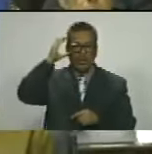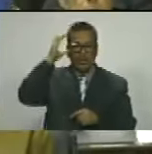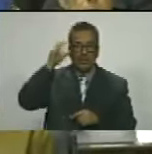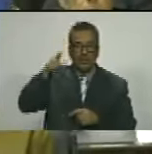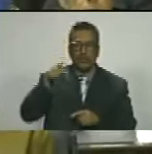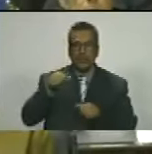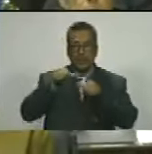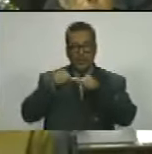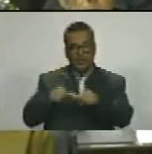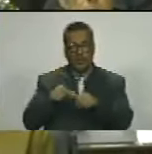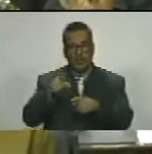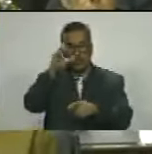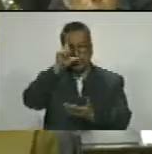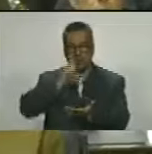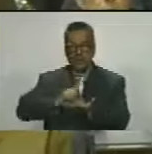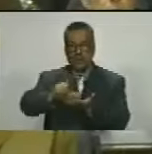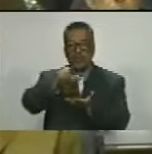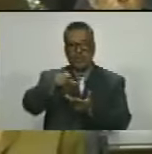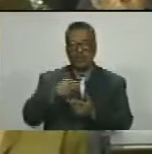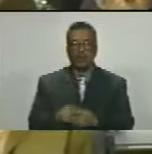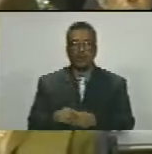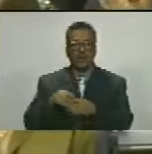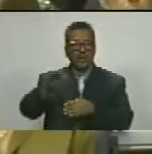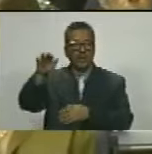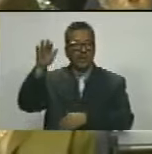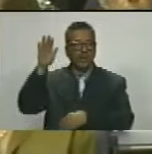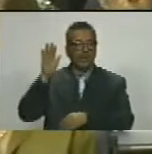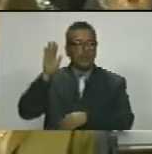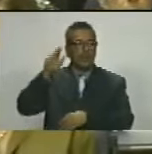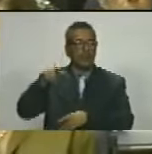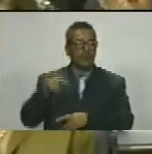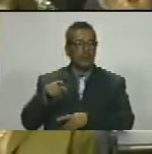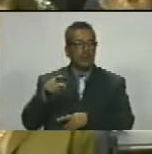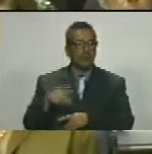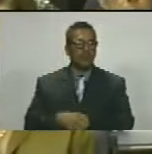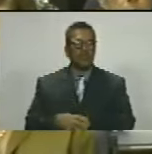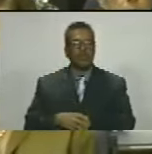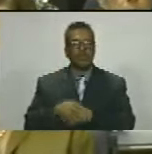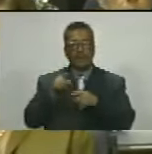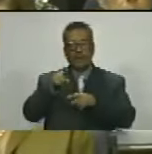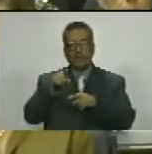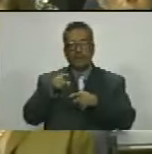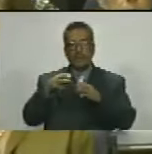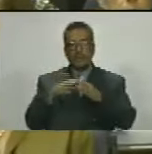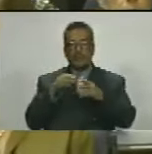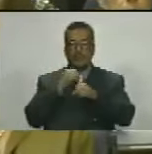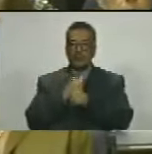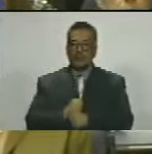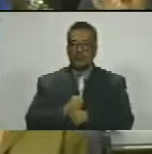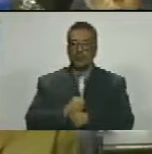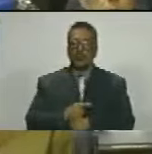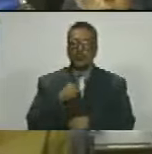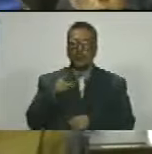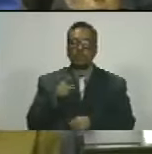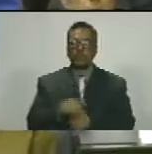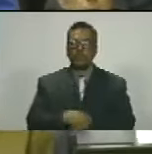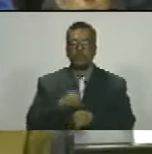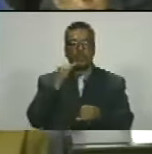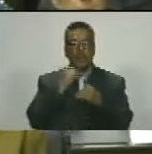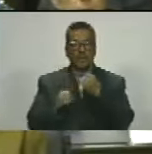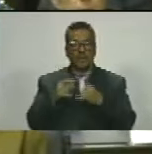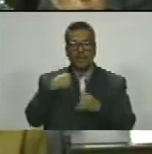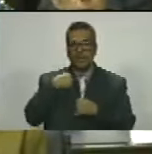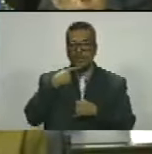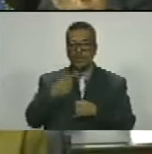es su constancia es su lealtad y es su compromiso para con esta esperanza y concluyo